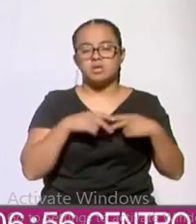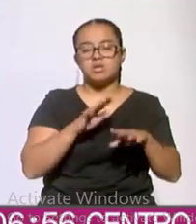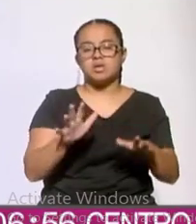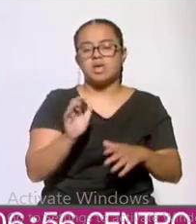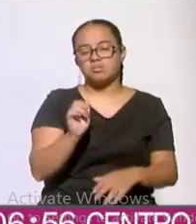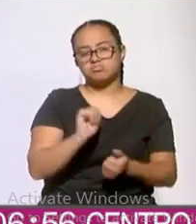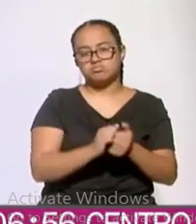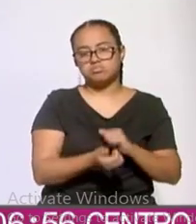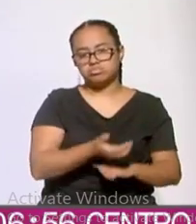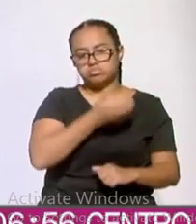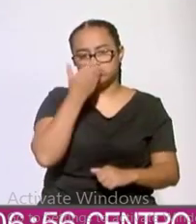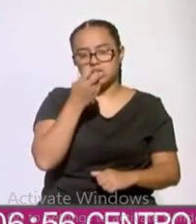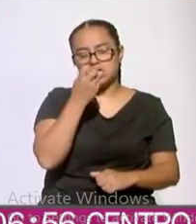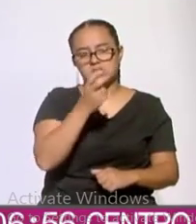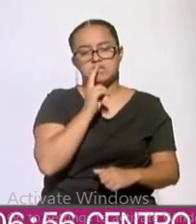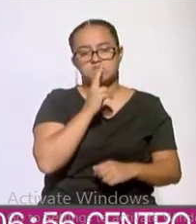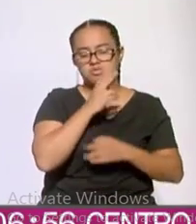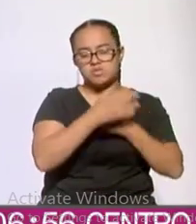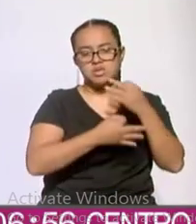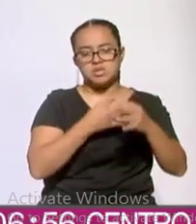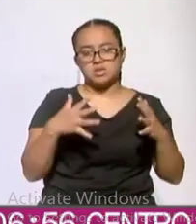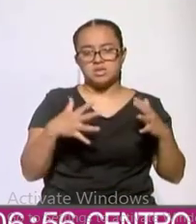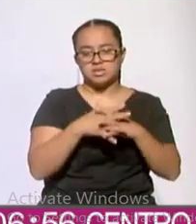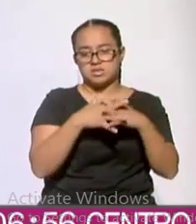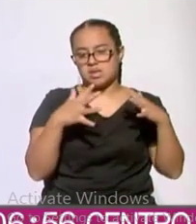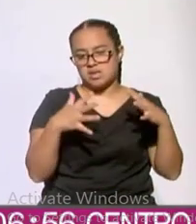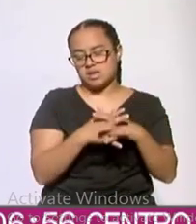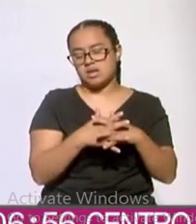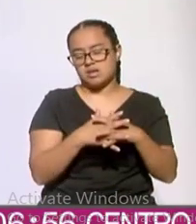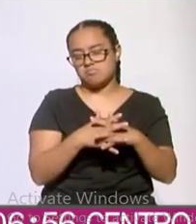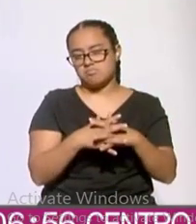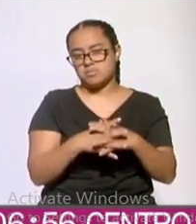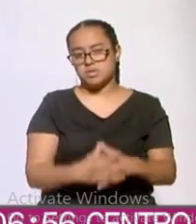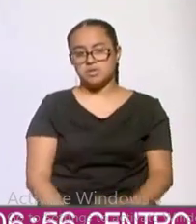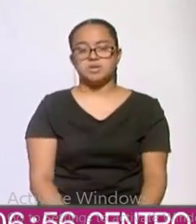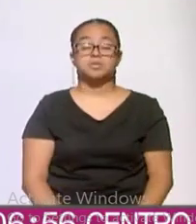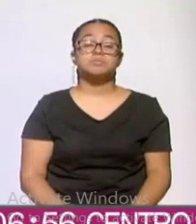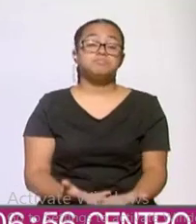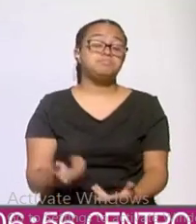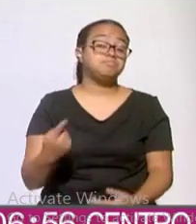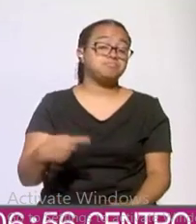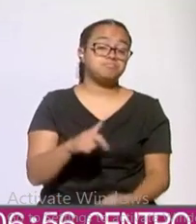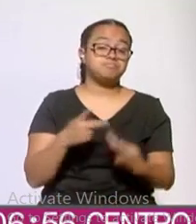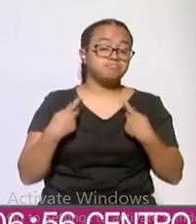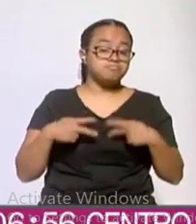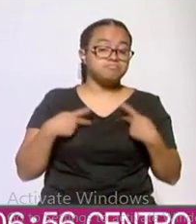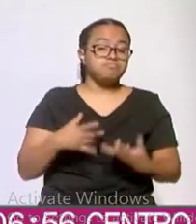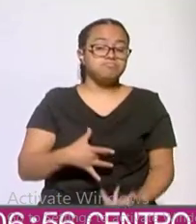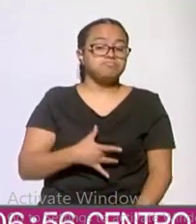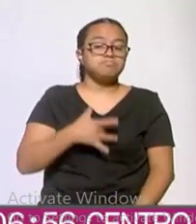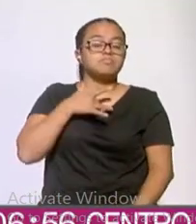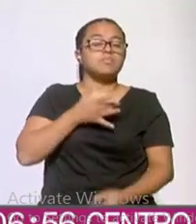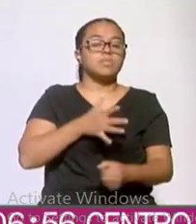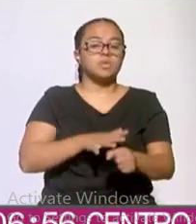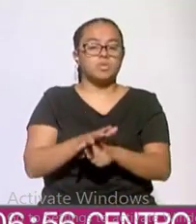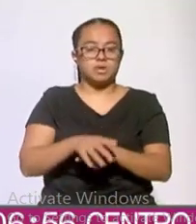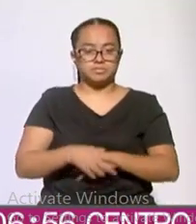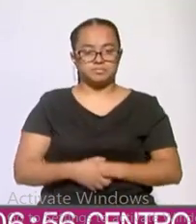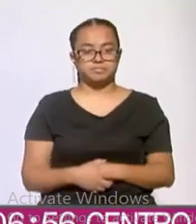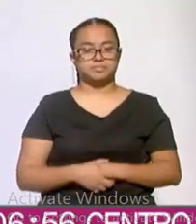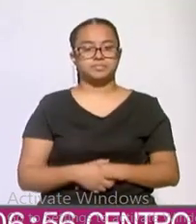vez a este tipo de noticias? Ahora bien, ¿cuál es el sentimiento que dejan estos conflictos?